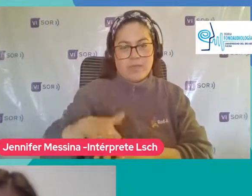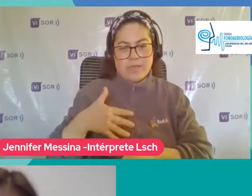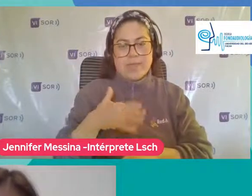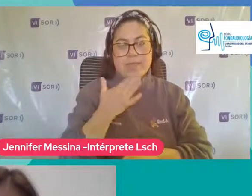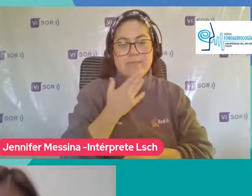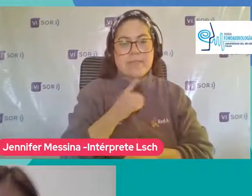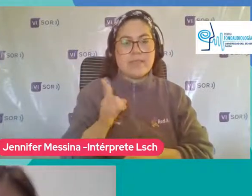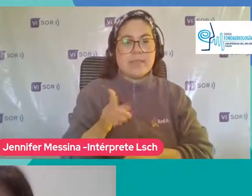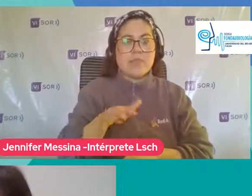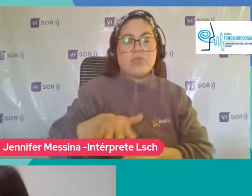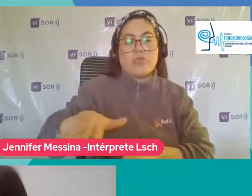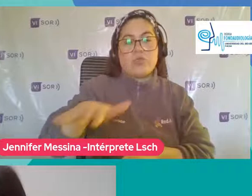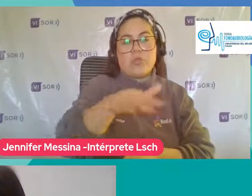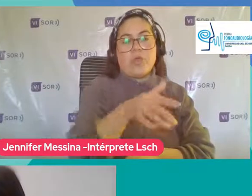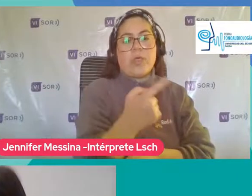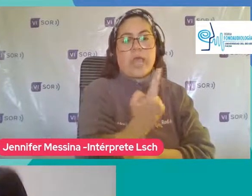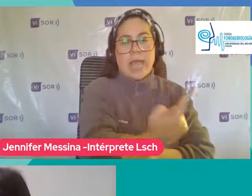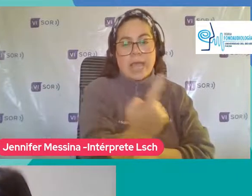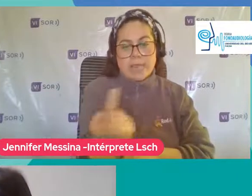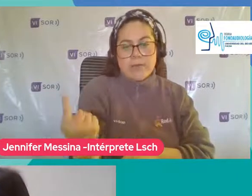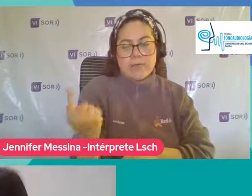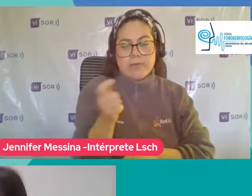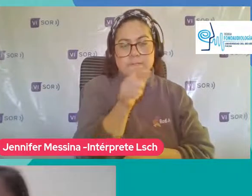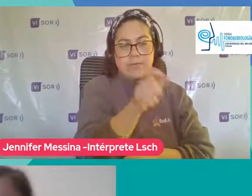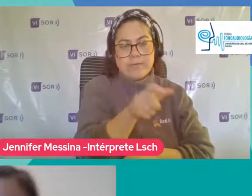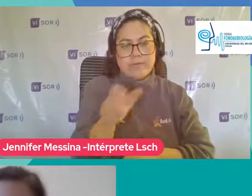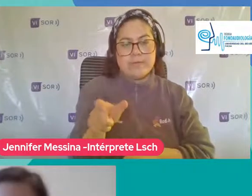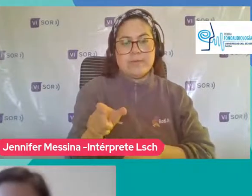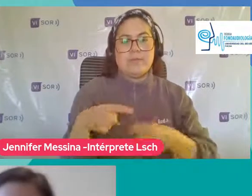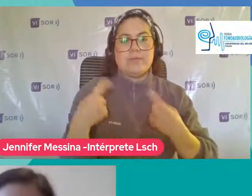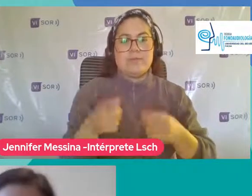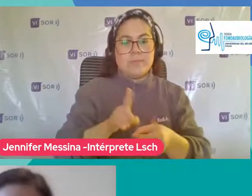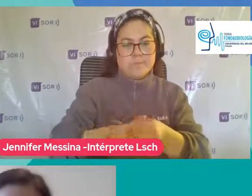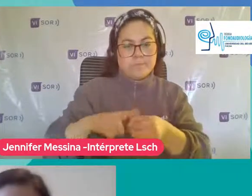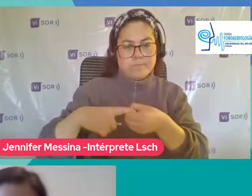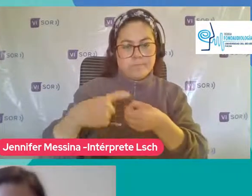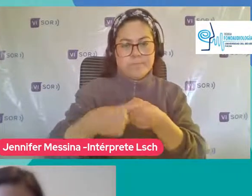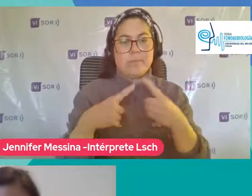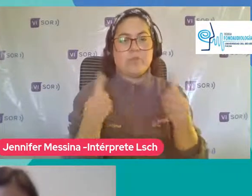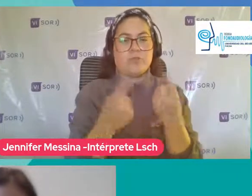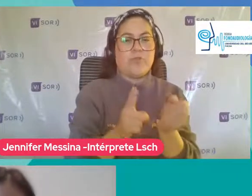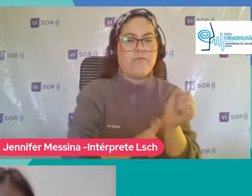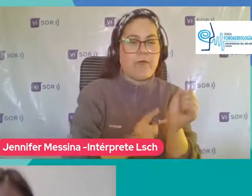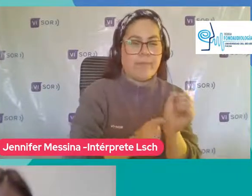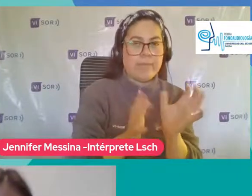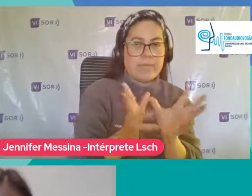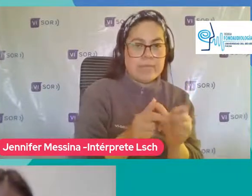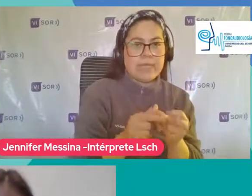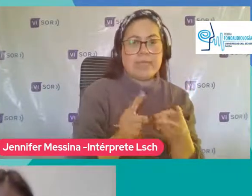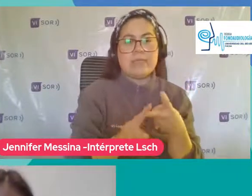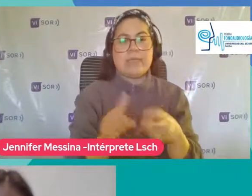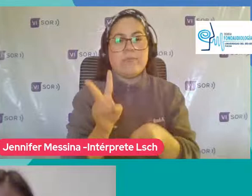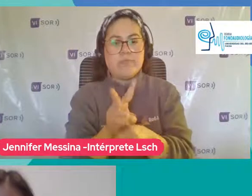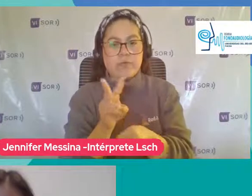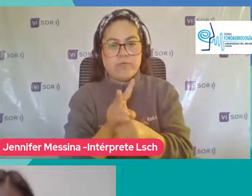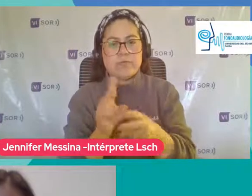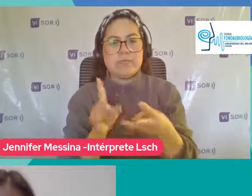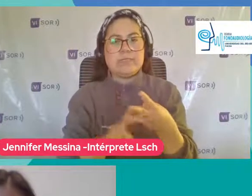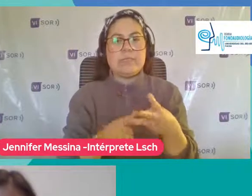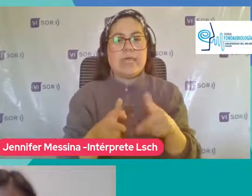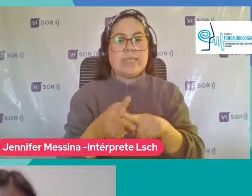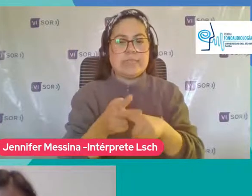de ella Y de todos Cada una de las personas Que han estado conectados Con nosotros Familias Educadoras de párvulo Técnicos de educación